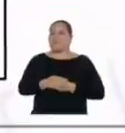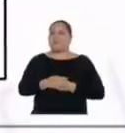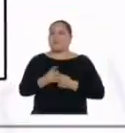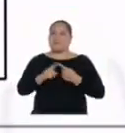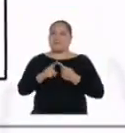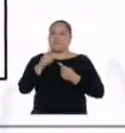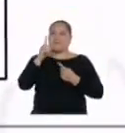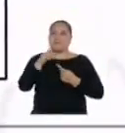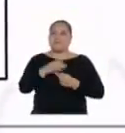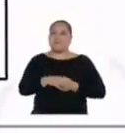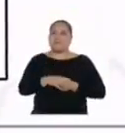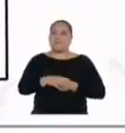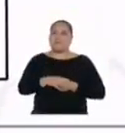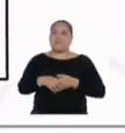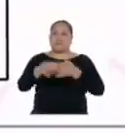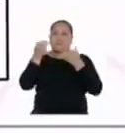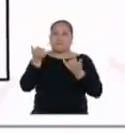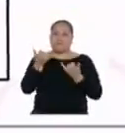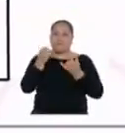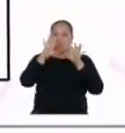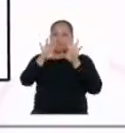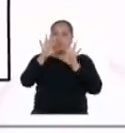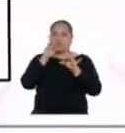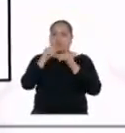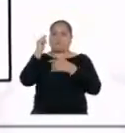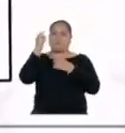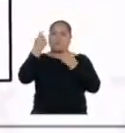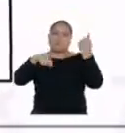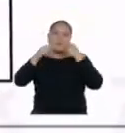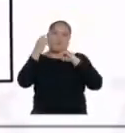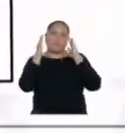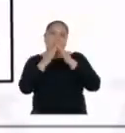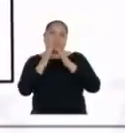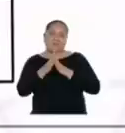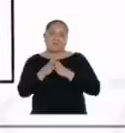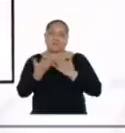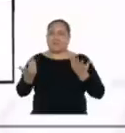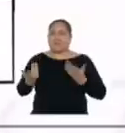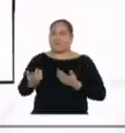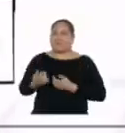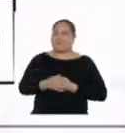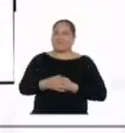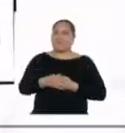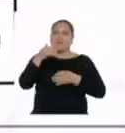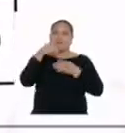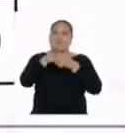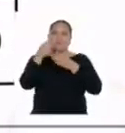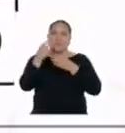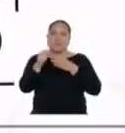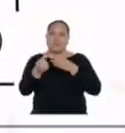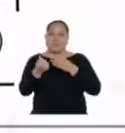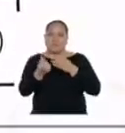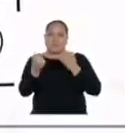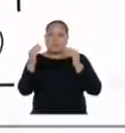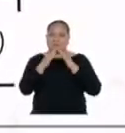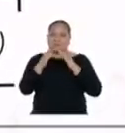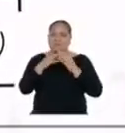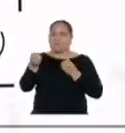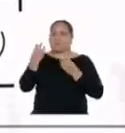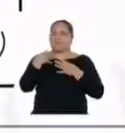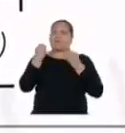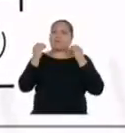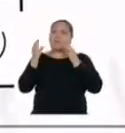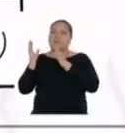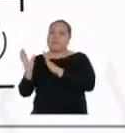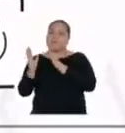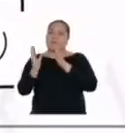Uno, los que ahora encontramos en tiendas, supermercados y bancos, en el que nos indican todos sus protocolos